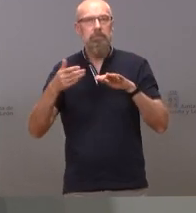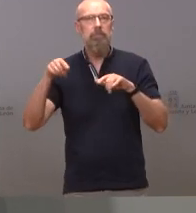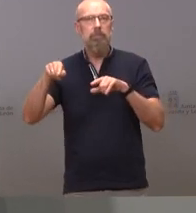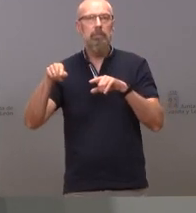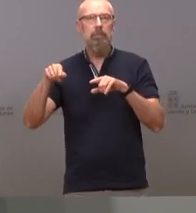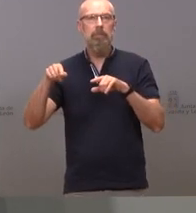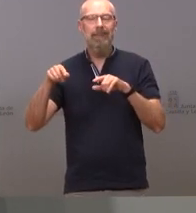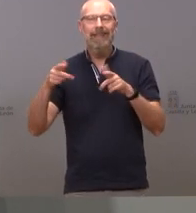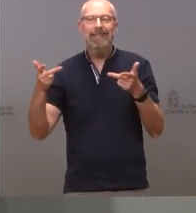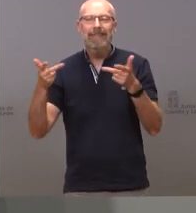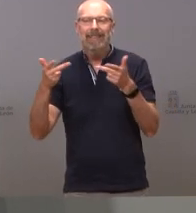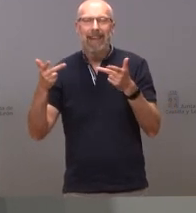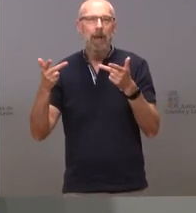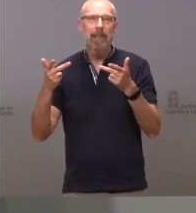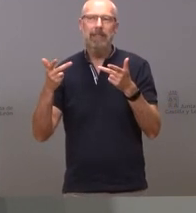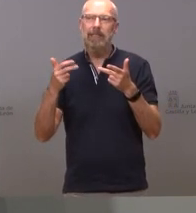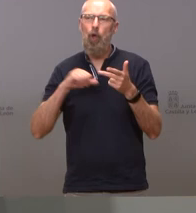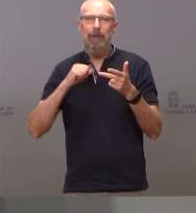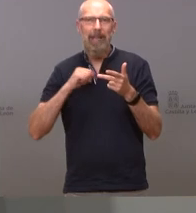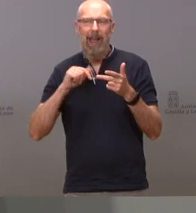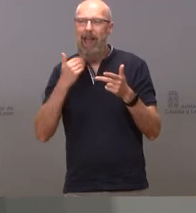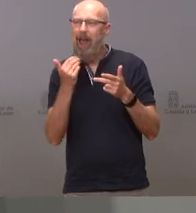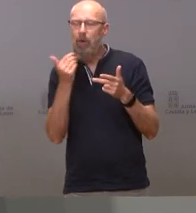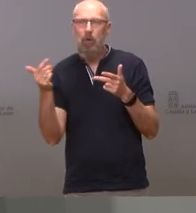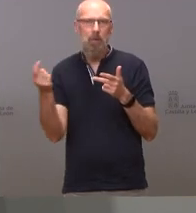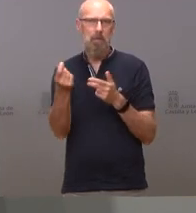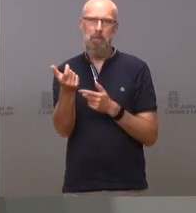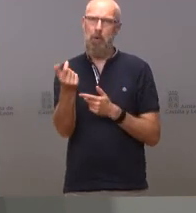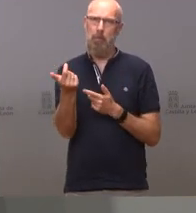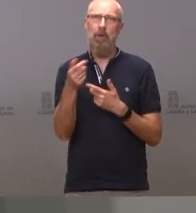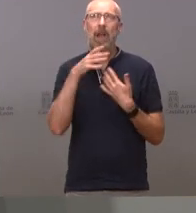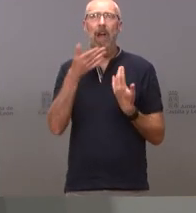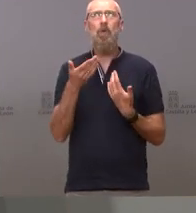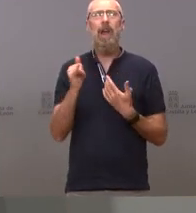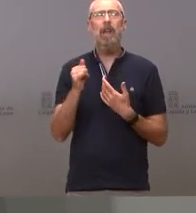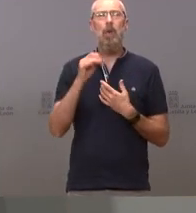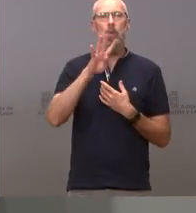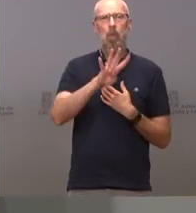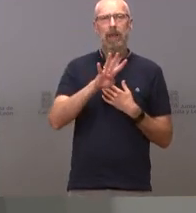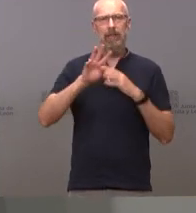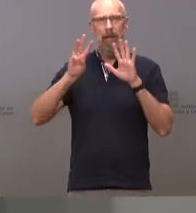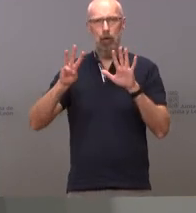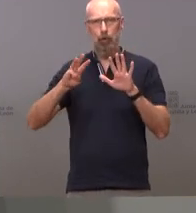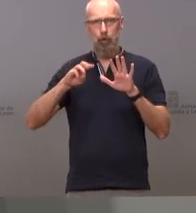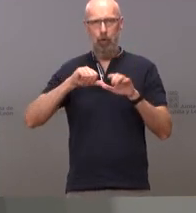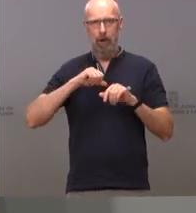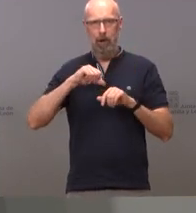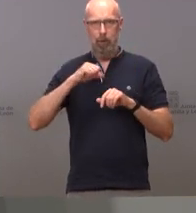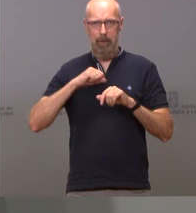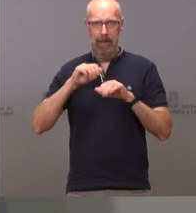graves de casos de hospitalización a día de hoy hay 48 enfermos en planta y 36